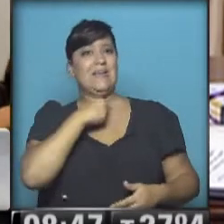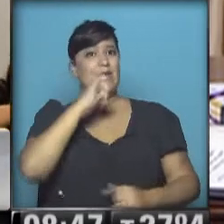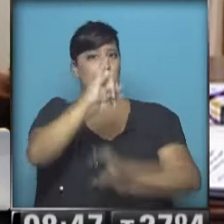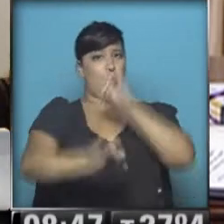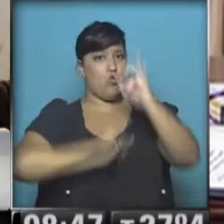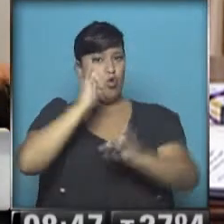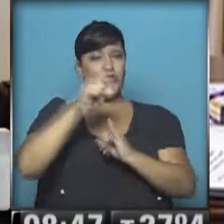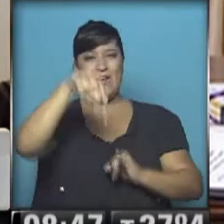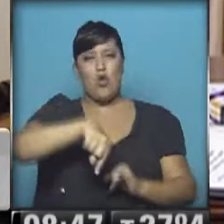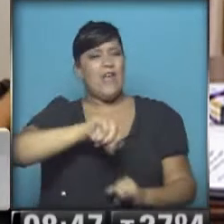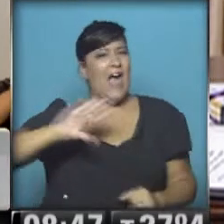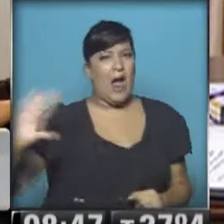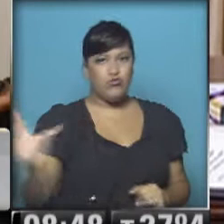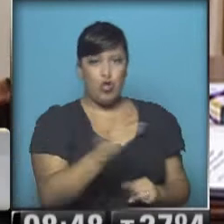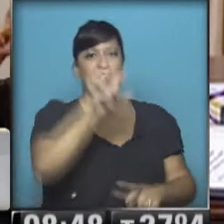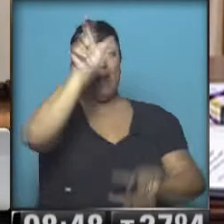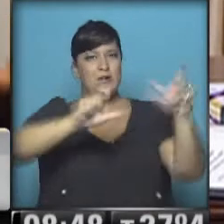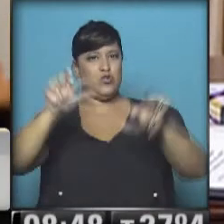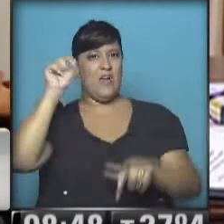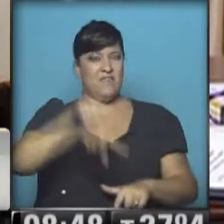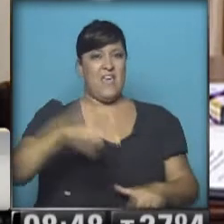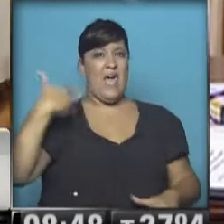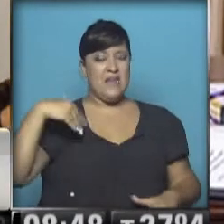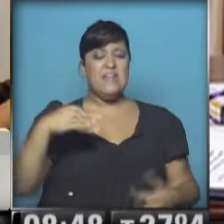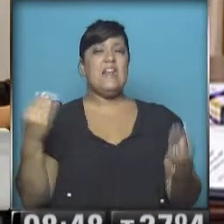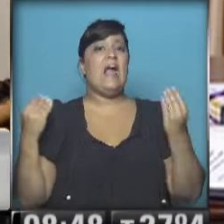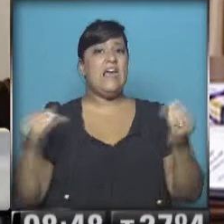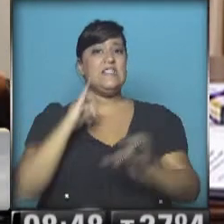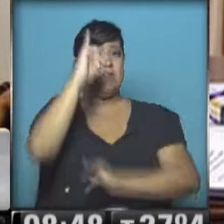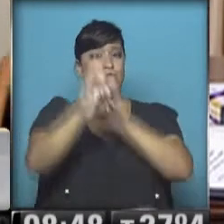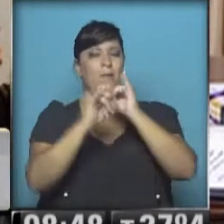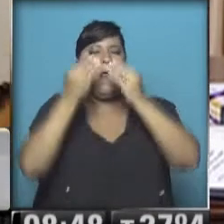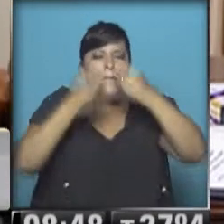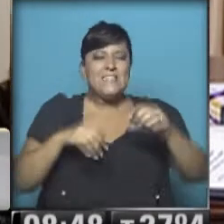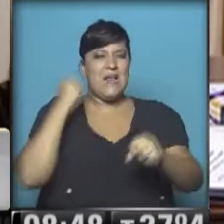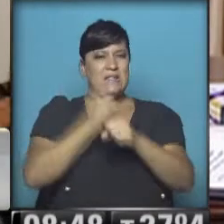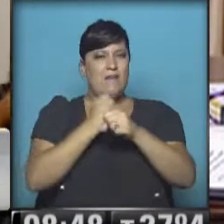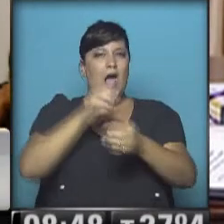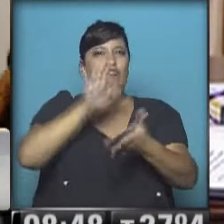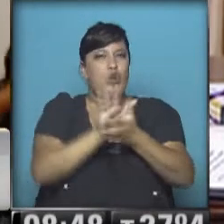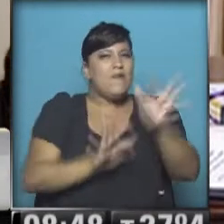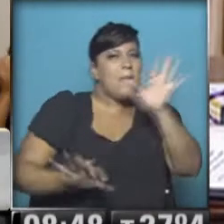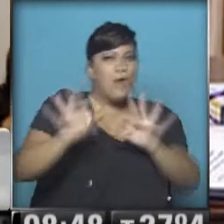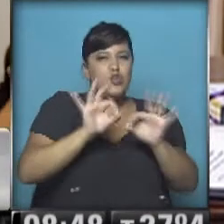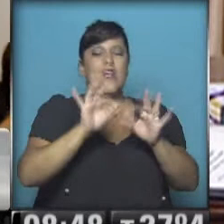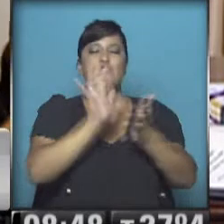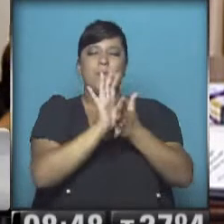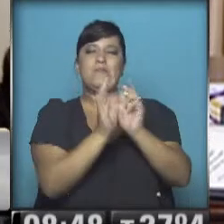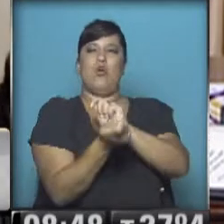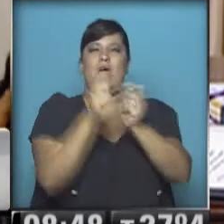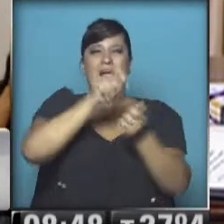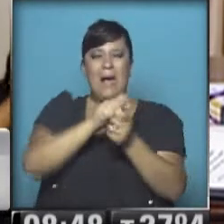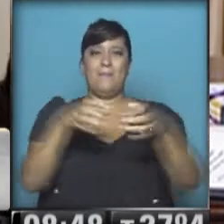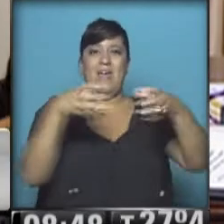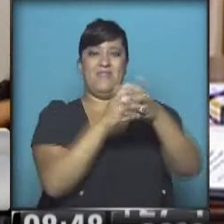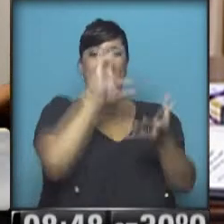también a todos los argentinos. Y que es comenzar a trabajar sobre un proyecto de reforma del sistema de